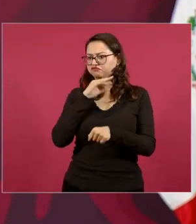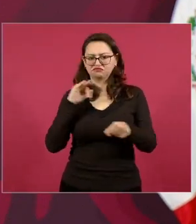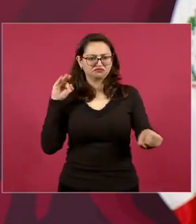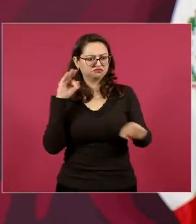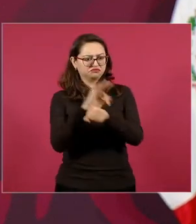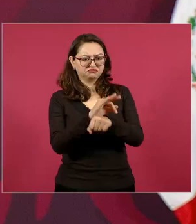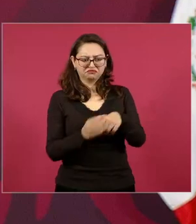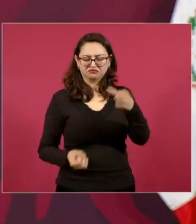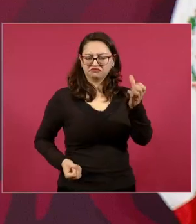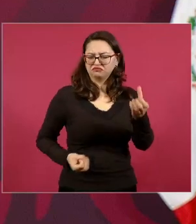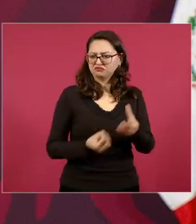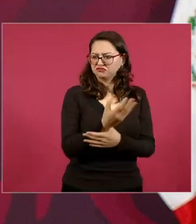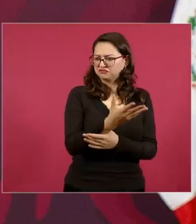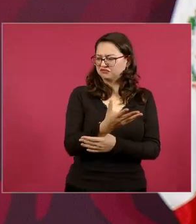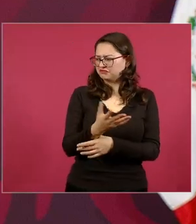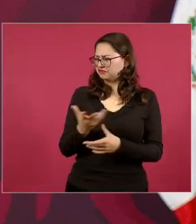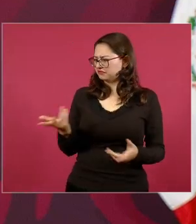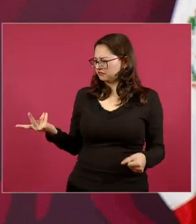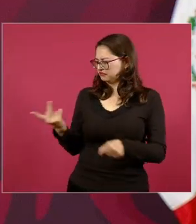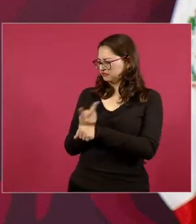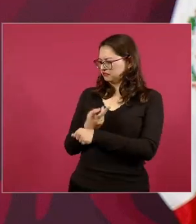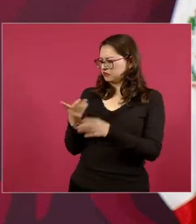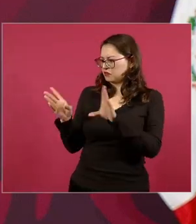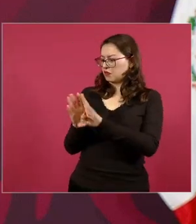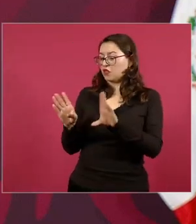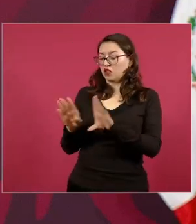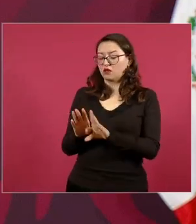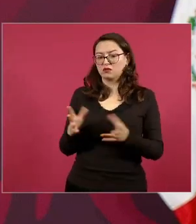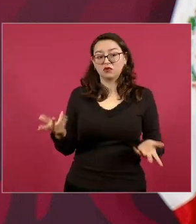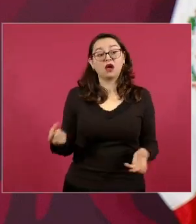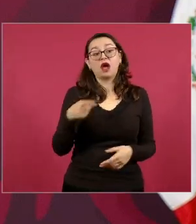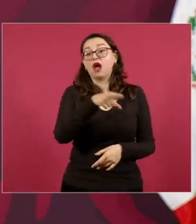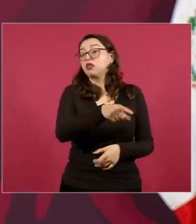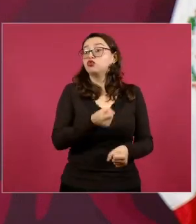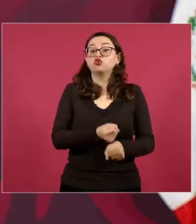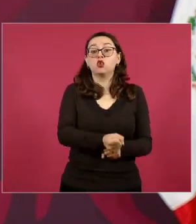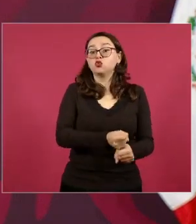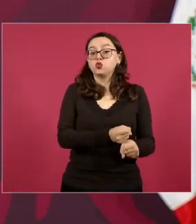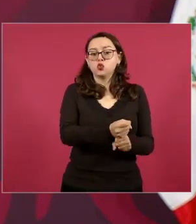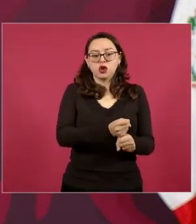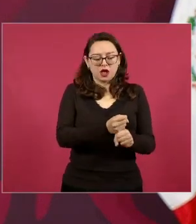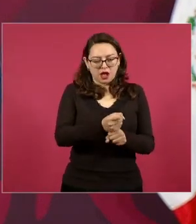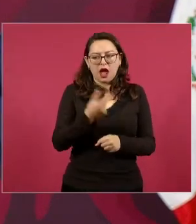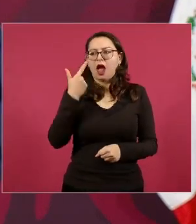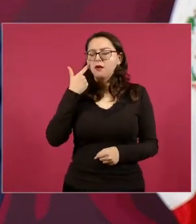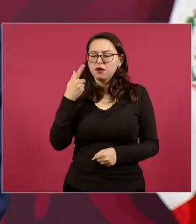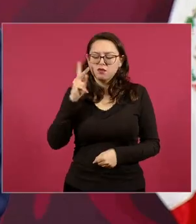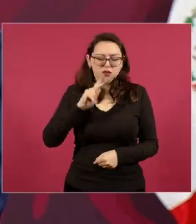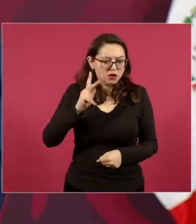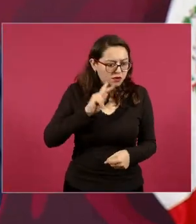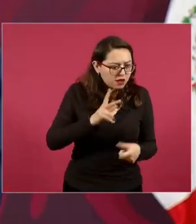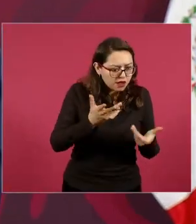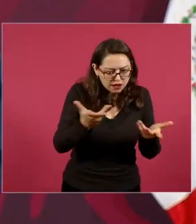golpeado y se demuestra que no pero cualquier cosa